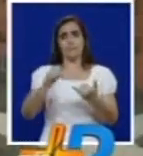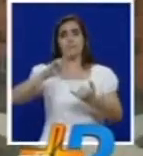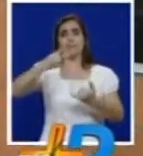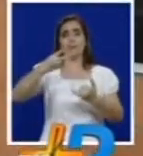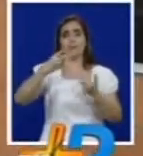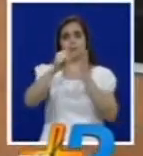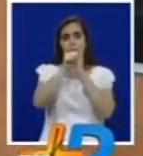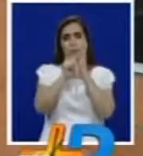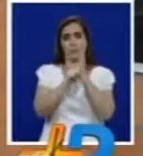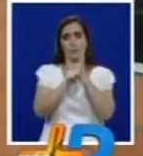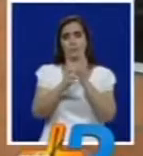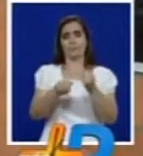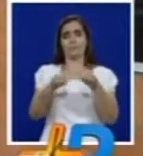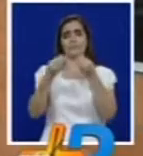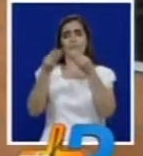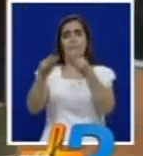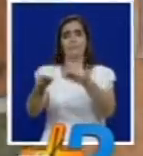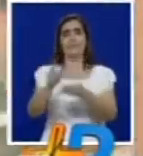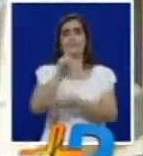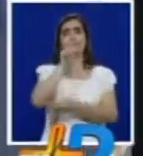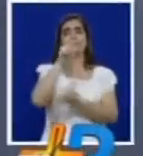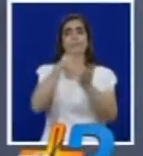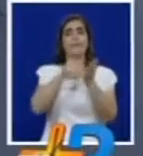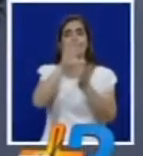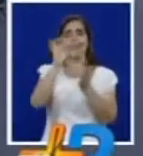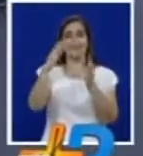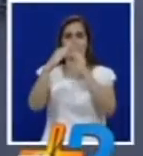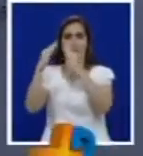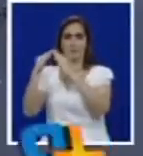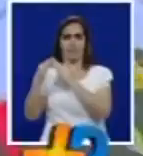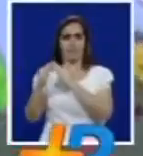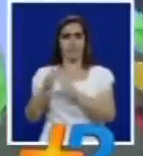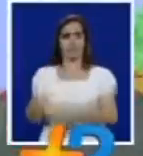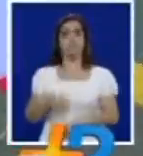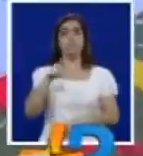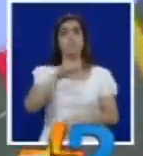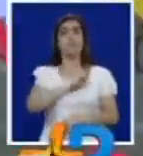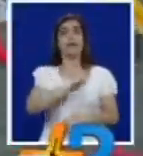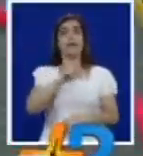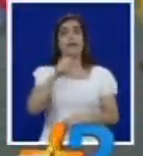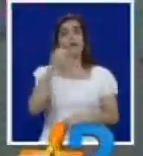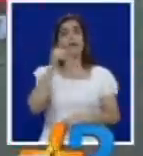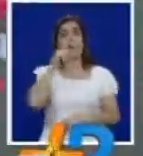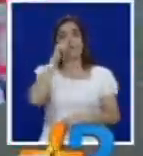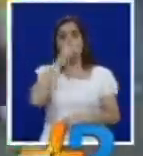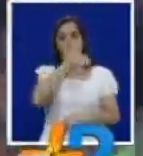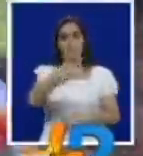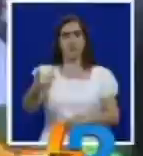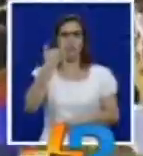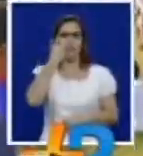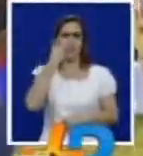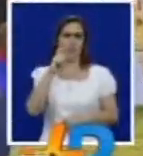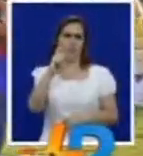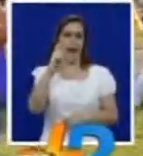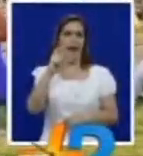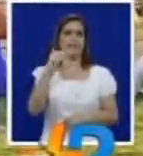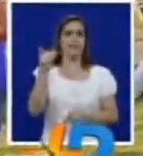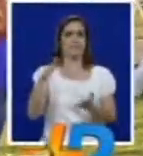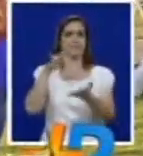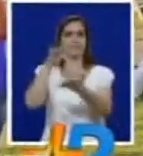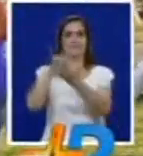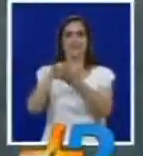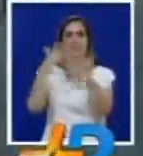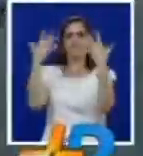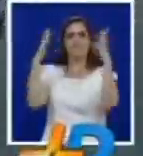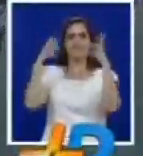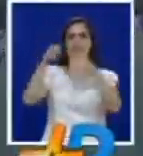programa la entrega de 1.500 viviendas. En Cali, 600 niños con cáncer fueron los protagonistas del primer festival de cometas que se